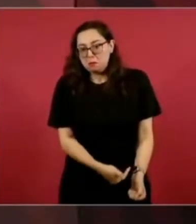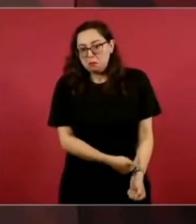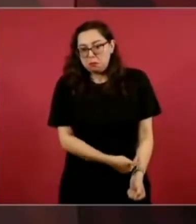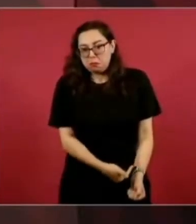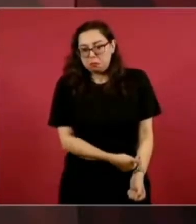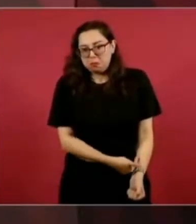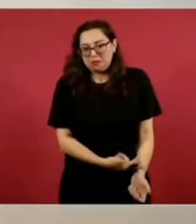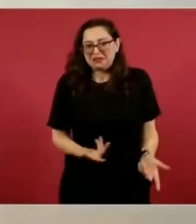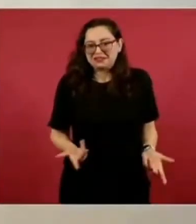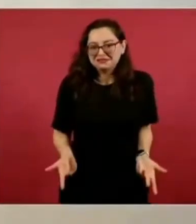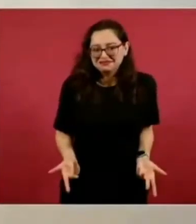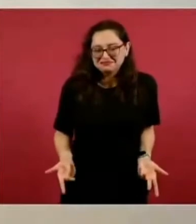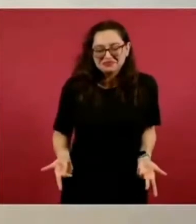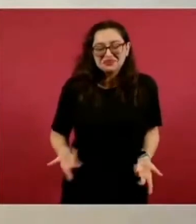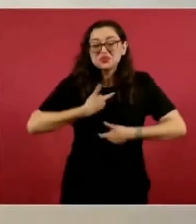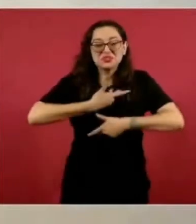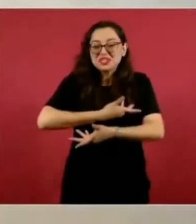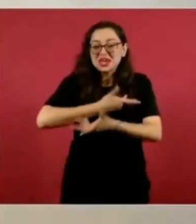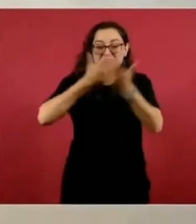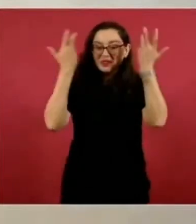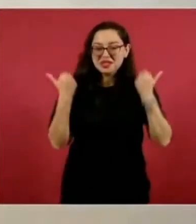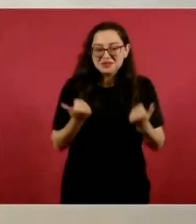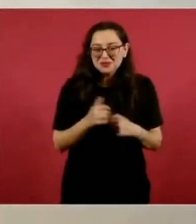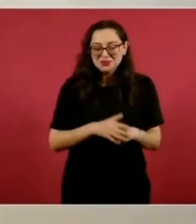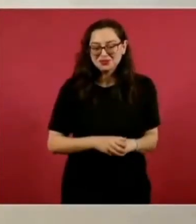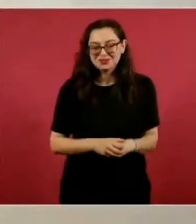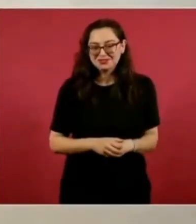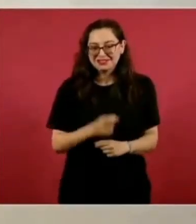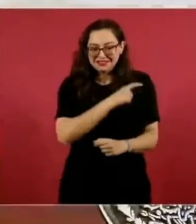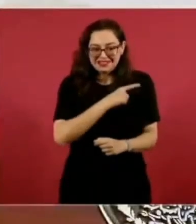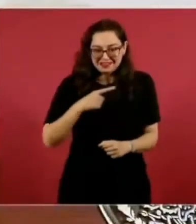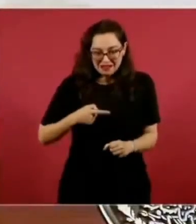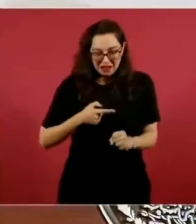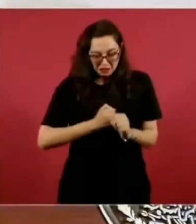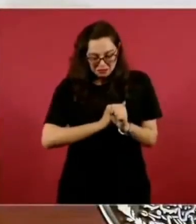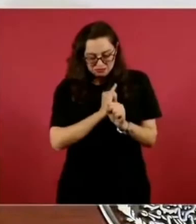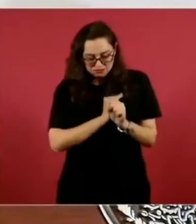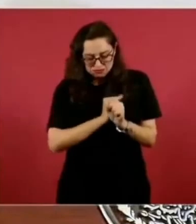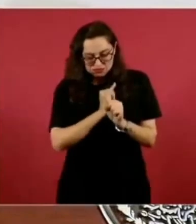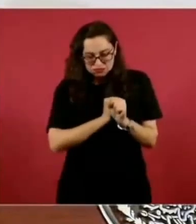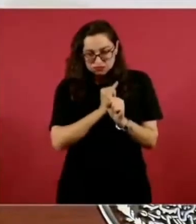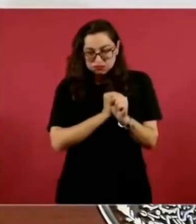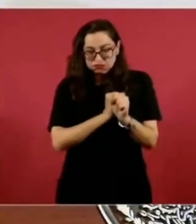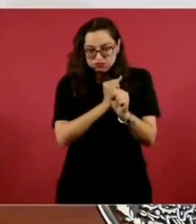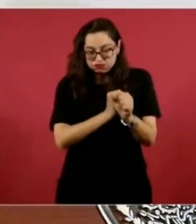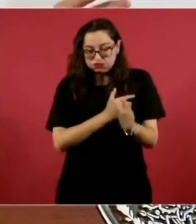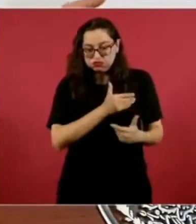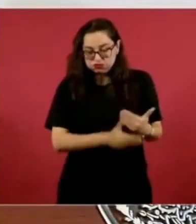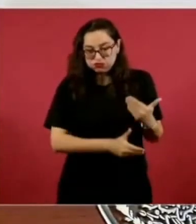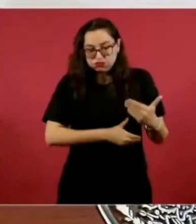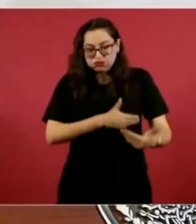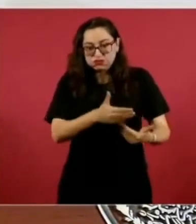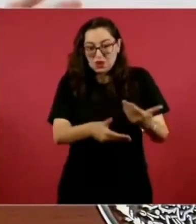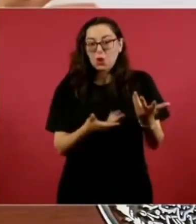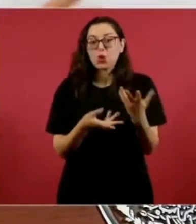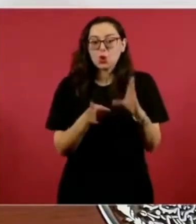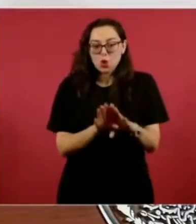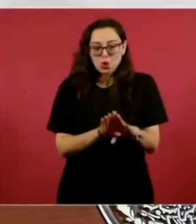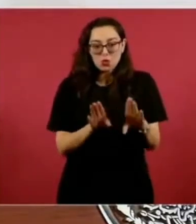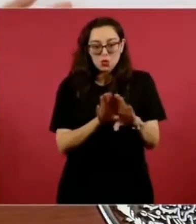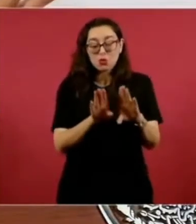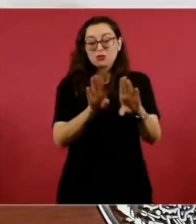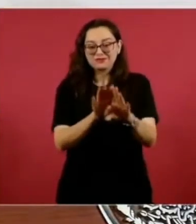pero ya salieron los tres y todo eso se está investigando para ver en